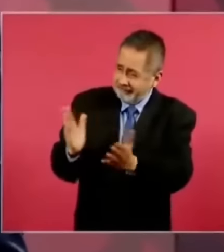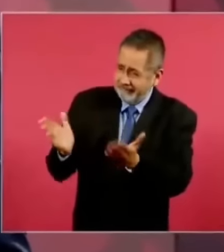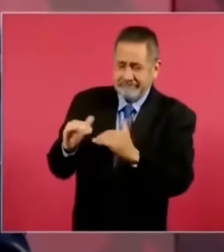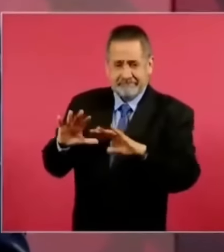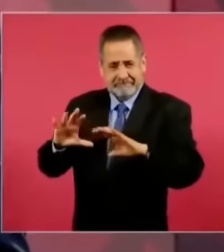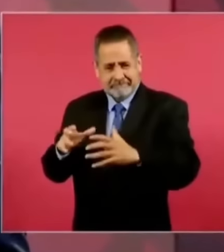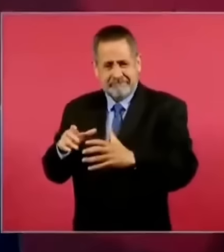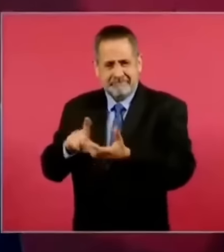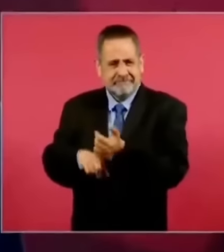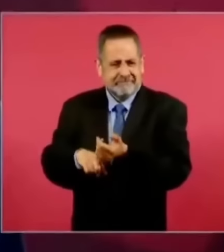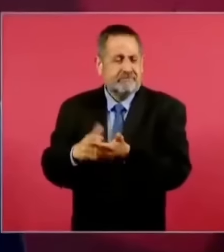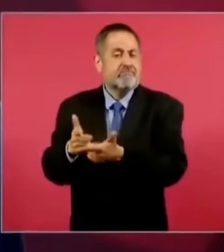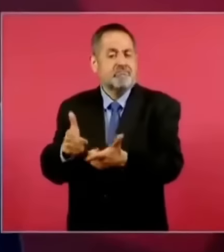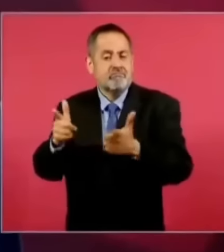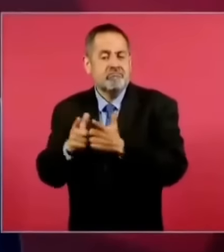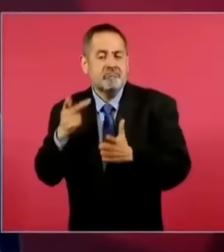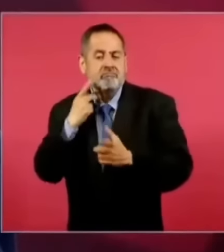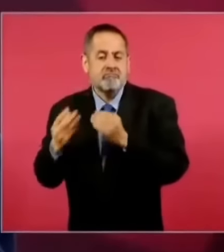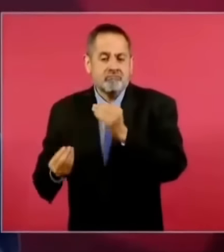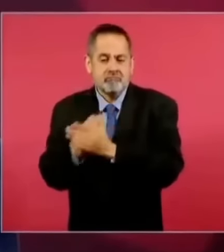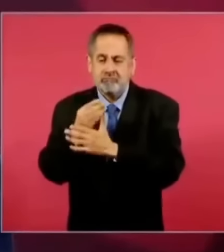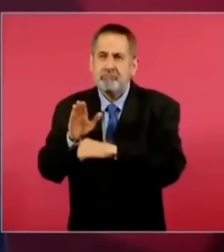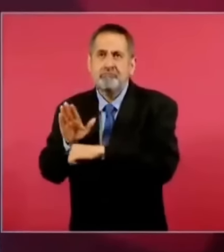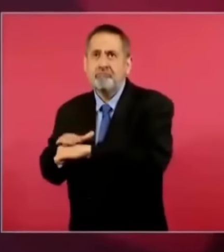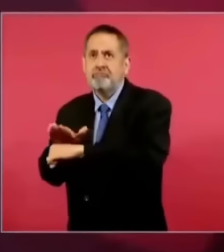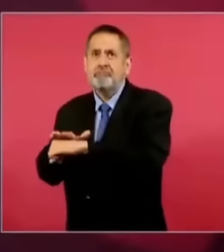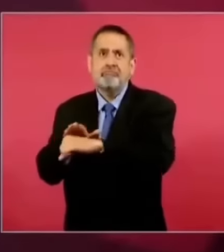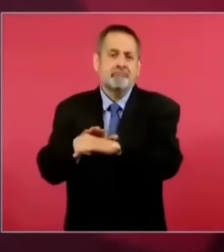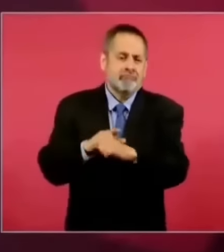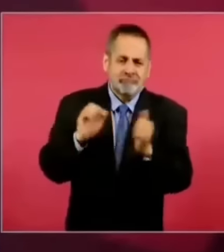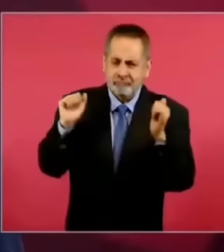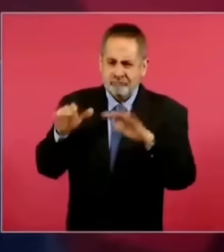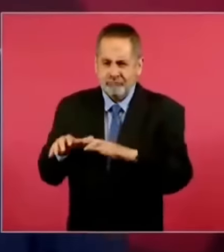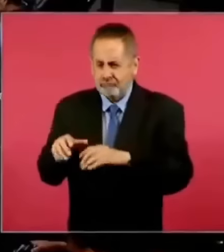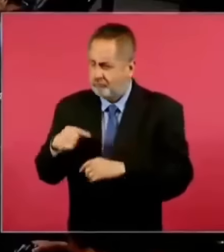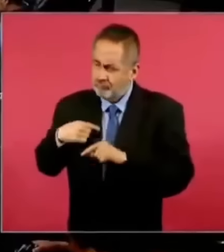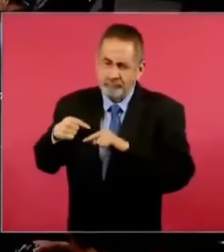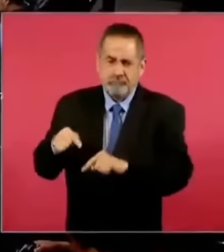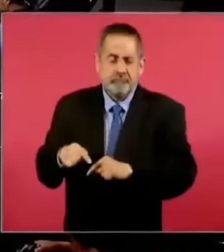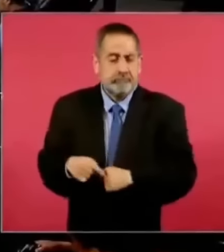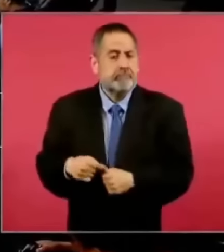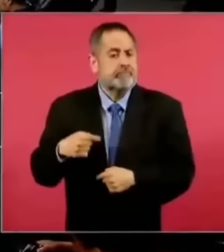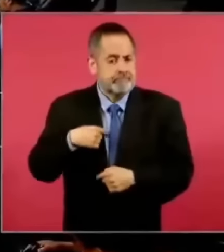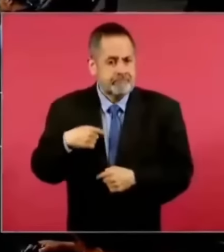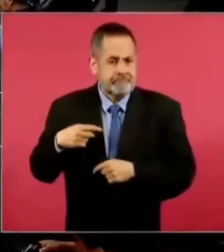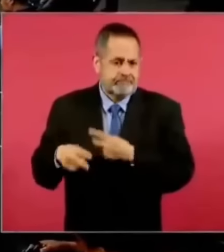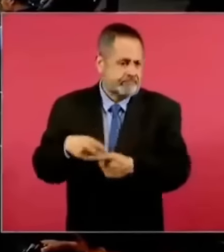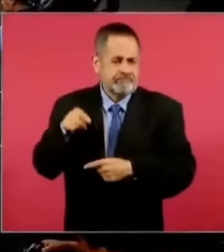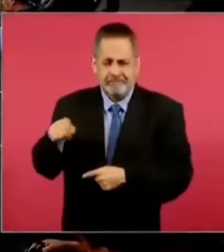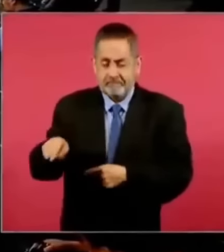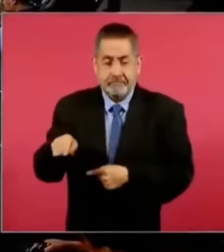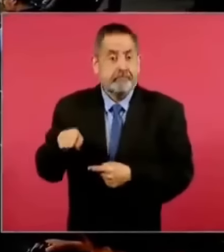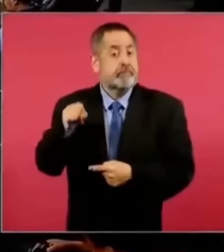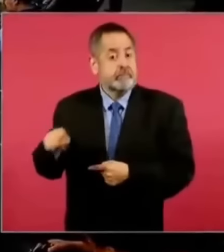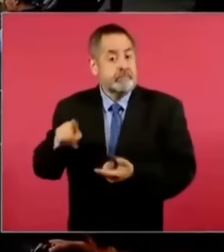Y ahí participa un gran dirigente,